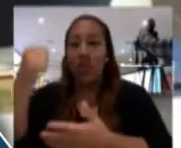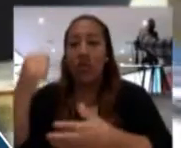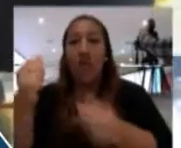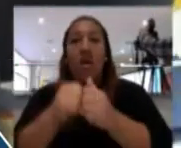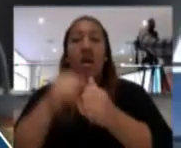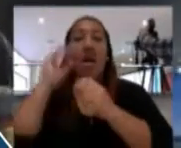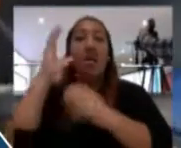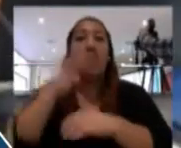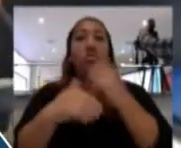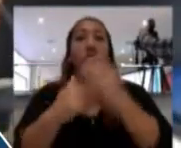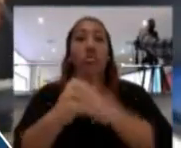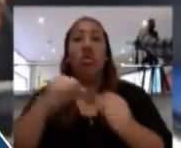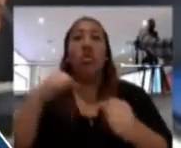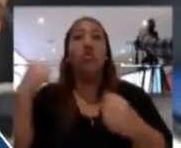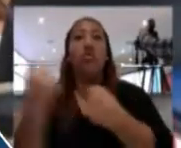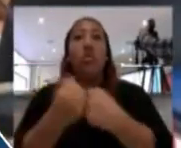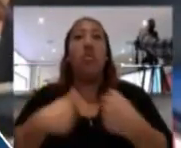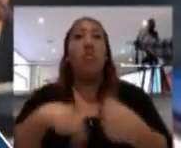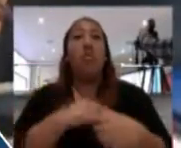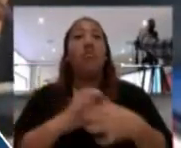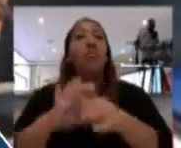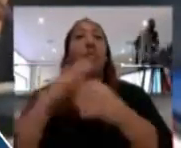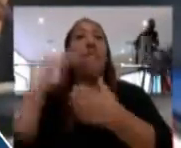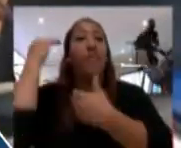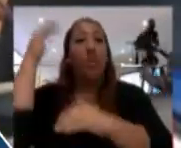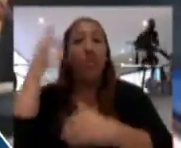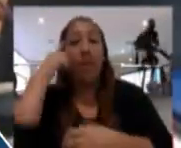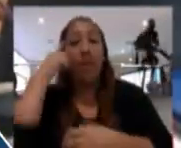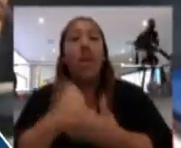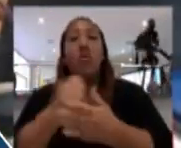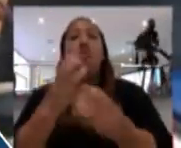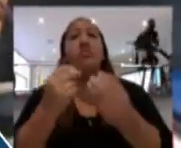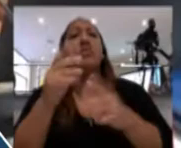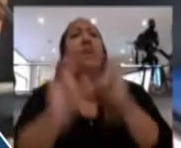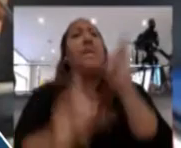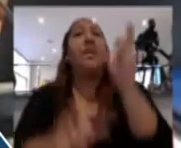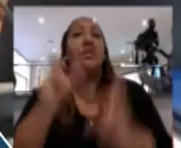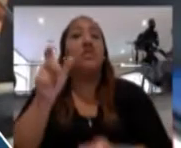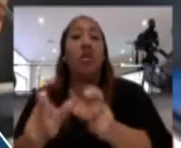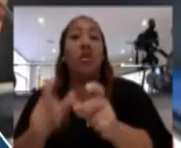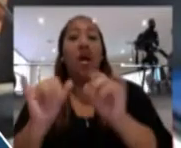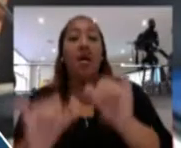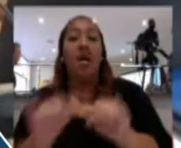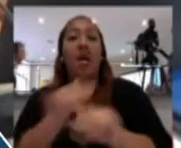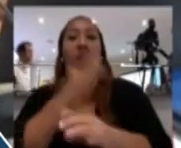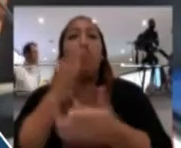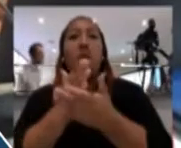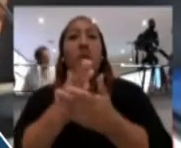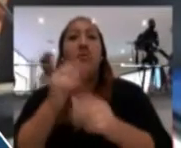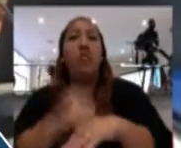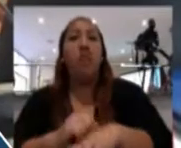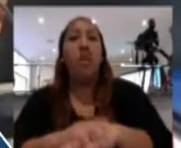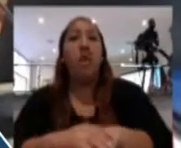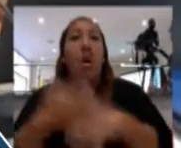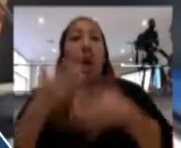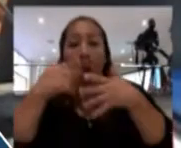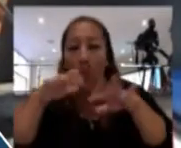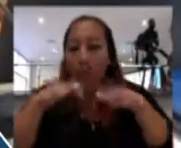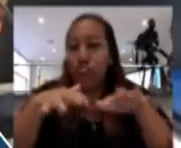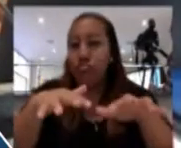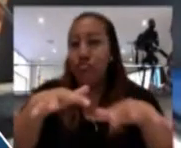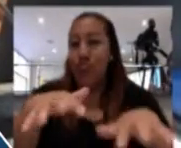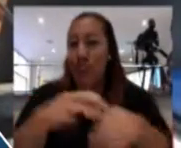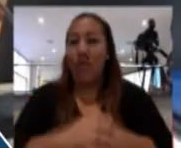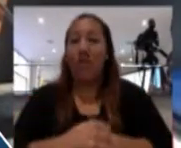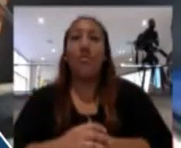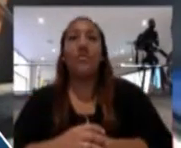campaña Todos Somos Piura. Los donativos serán para el beneficio de muchos pobladores que quedaron damnificados como consecuencia de los desastres